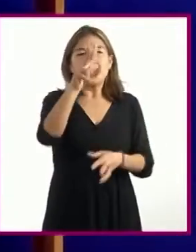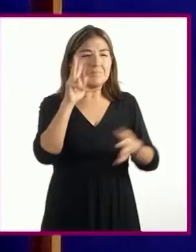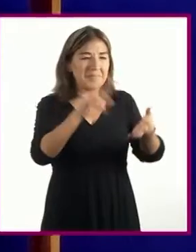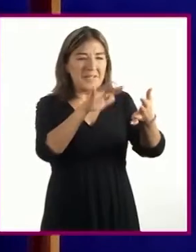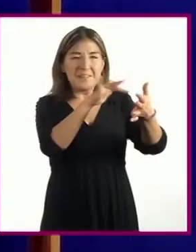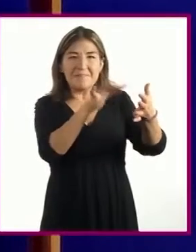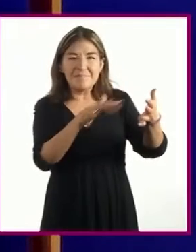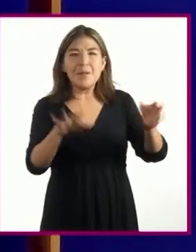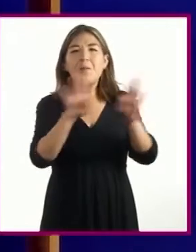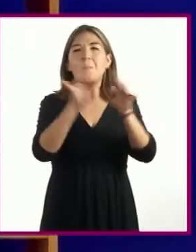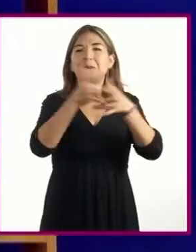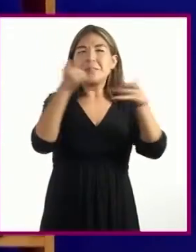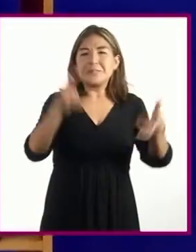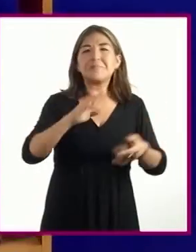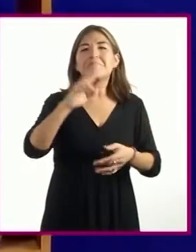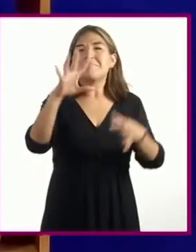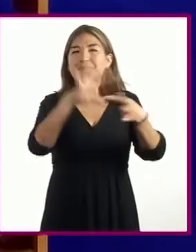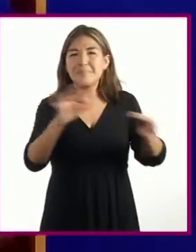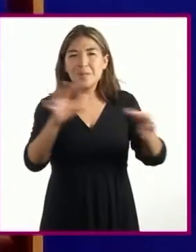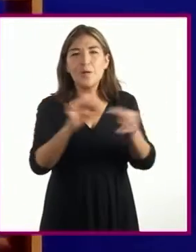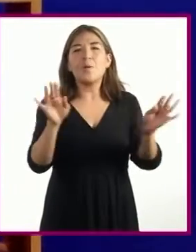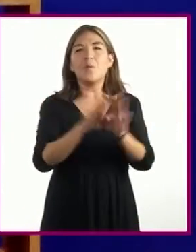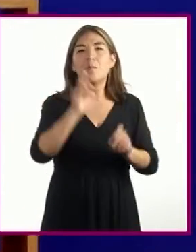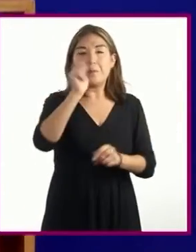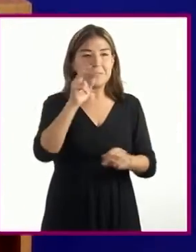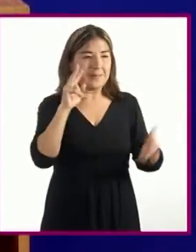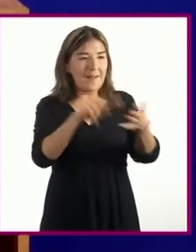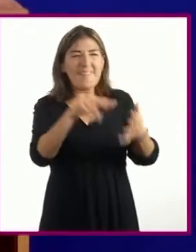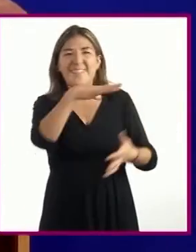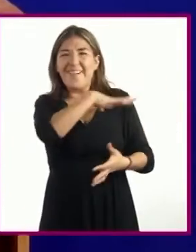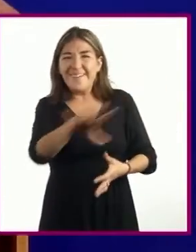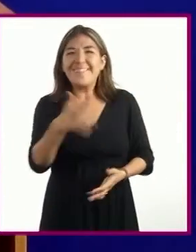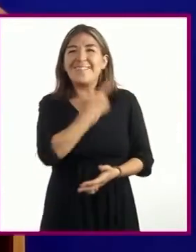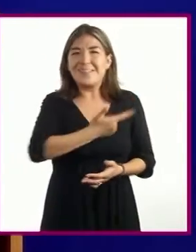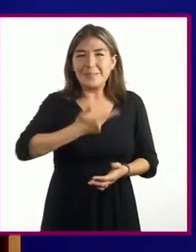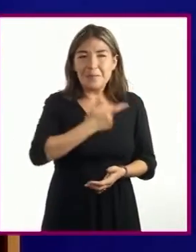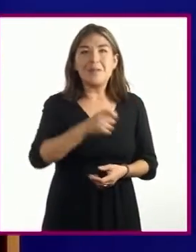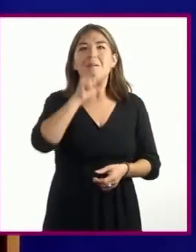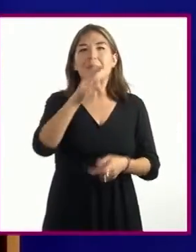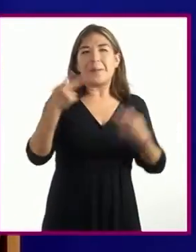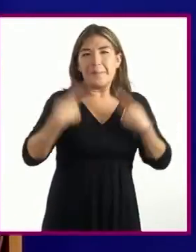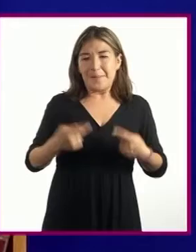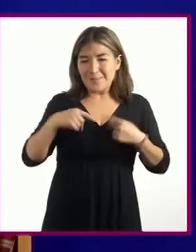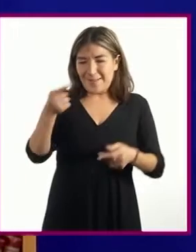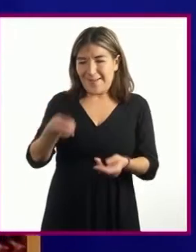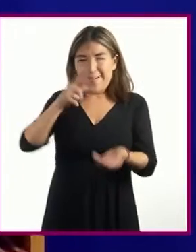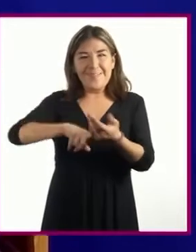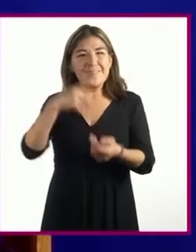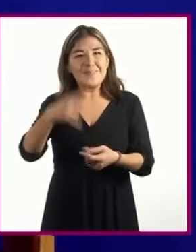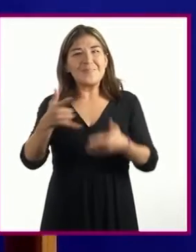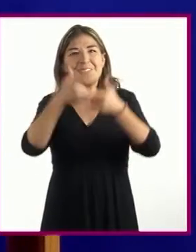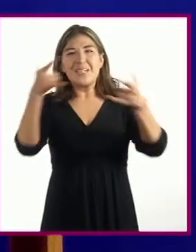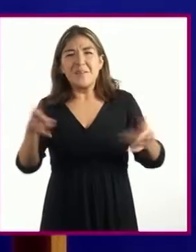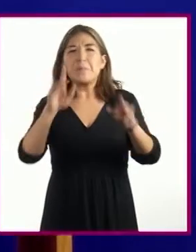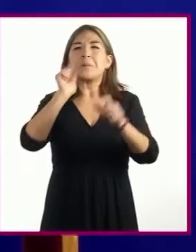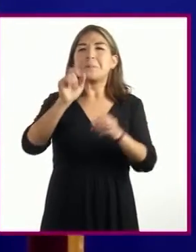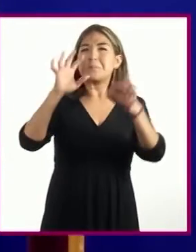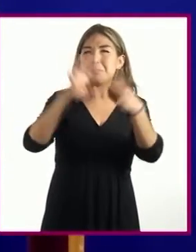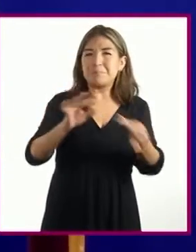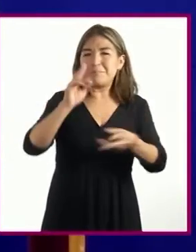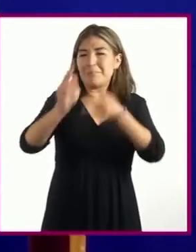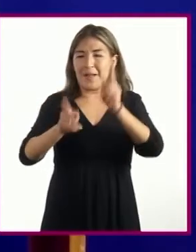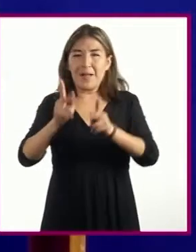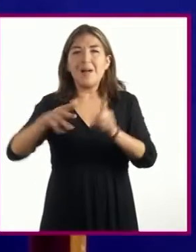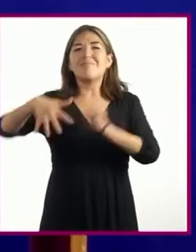o varias. Seguramente no solo les han impactado las historias, sino los personajes, los diálogos o por otro lado,